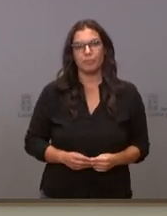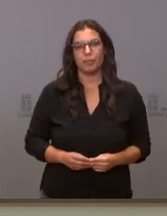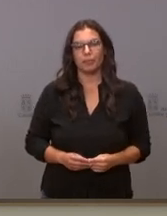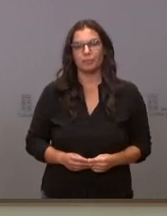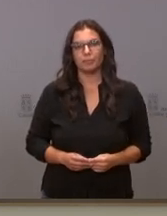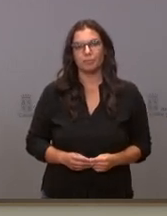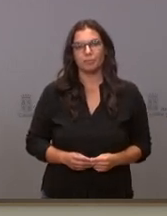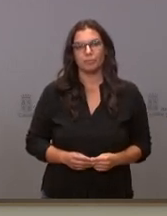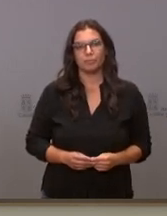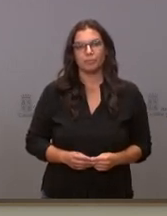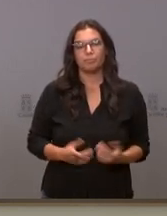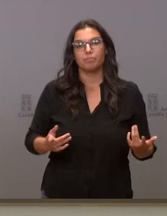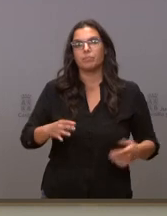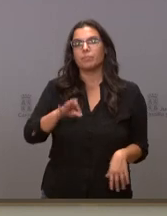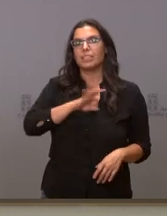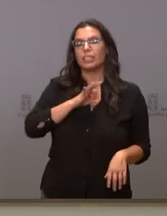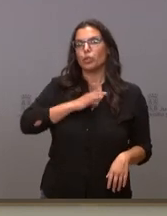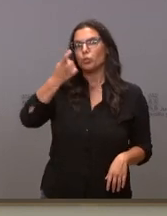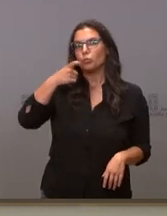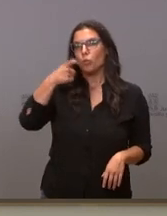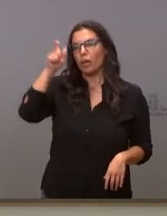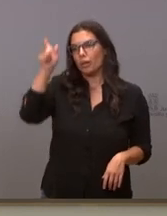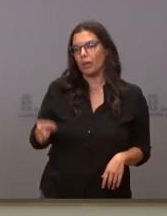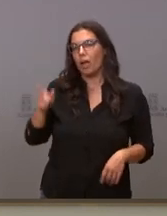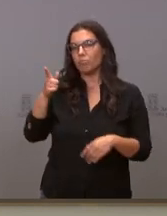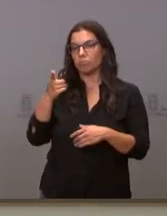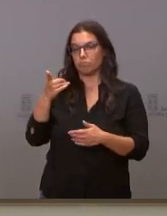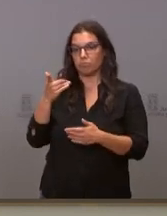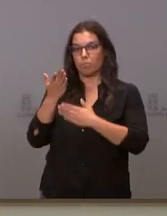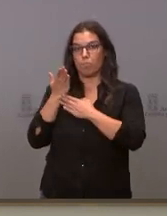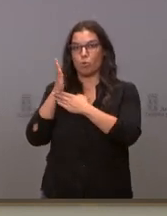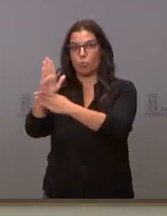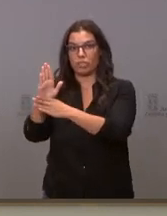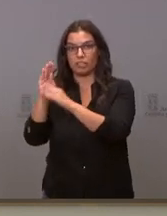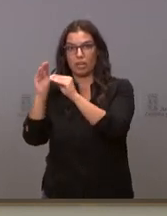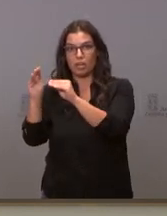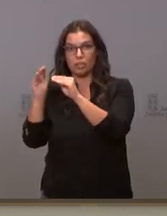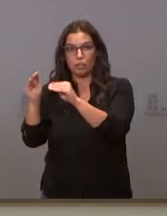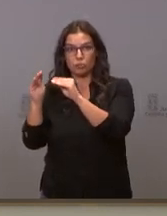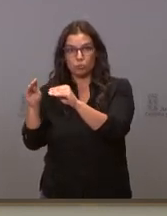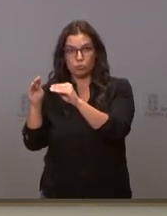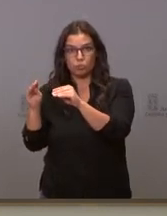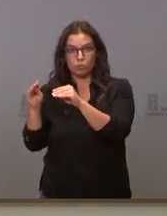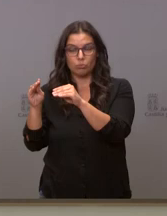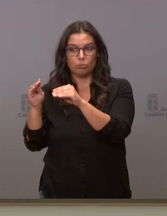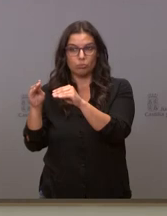lo que pretende lo señor con esta PNL ¿entiende lo que pretende? no, no entiende lo que dice lo que pretende lo entiendo muy bien